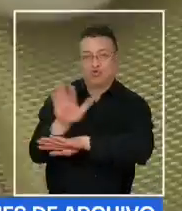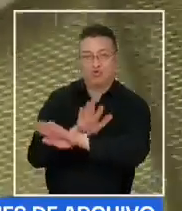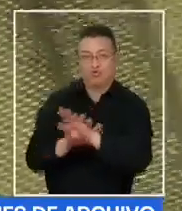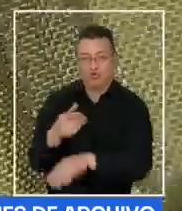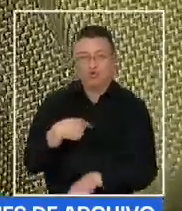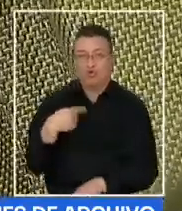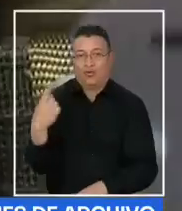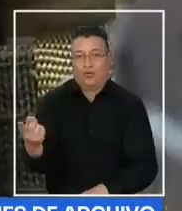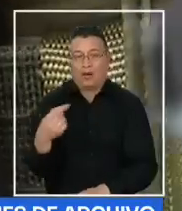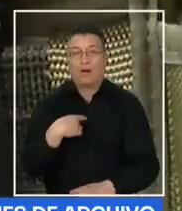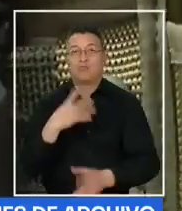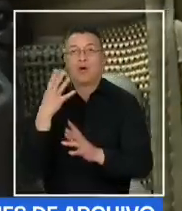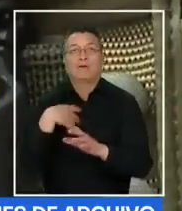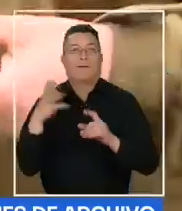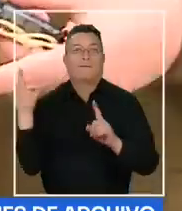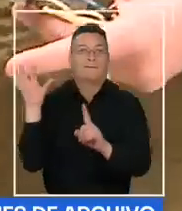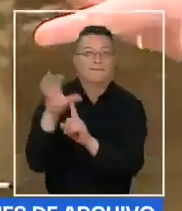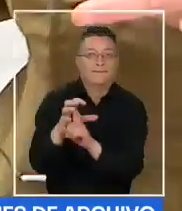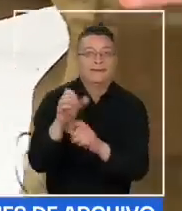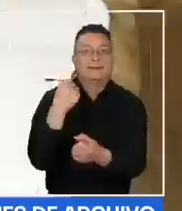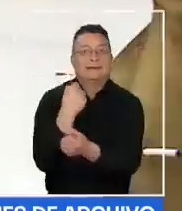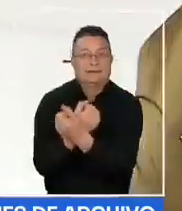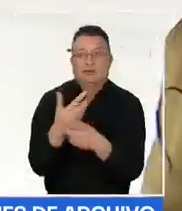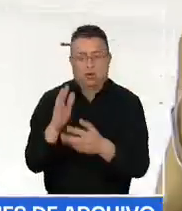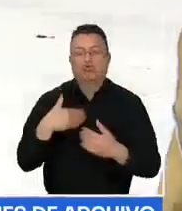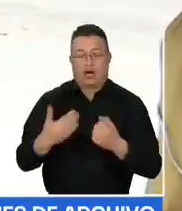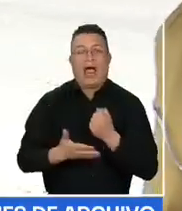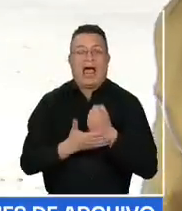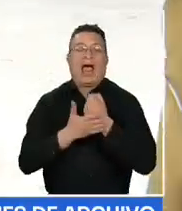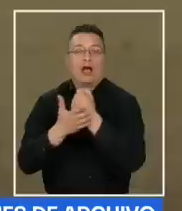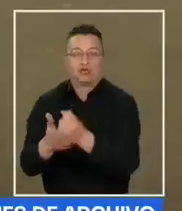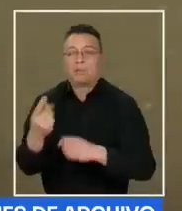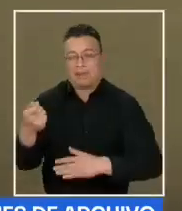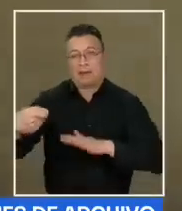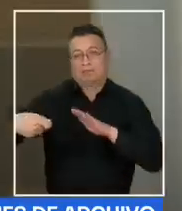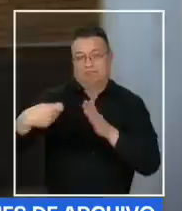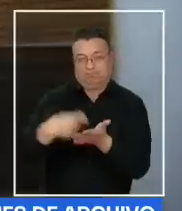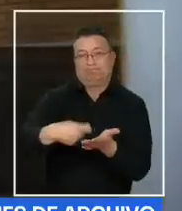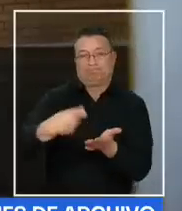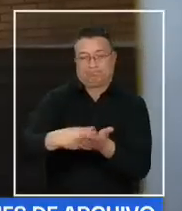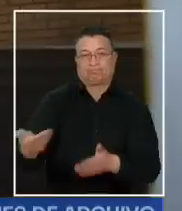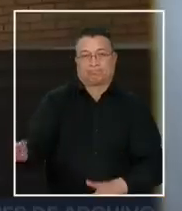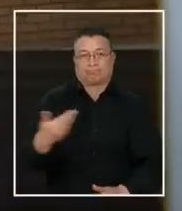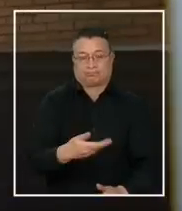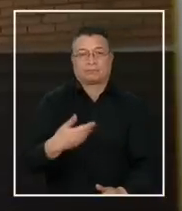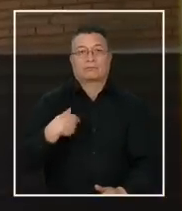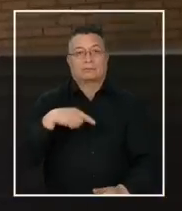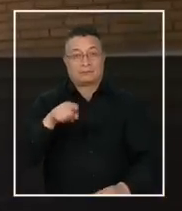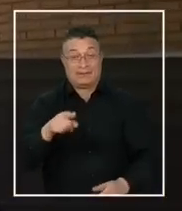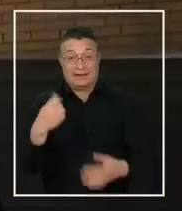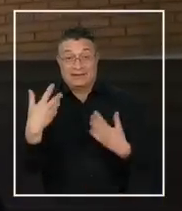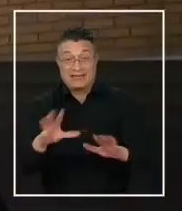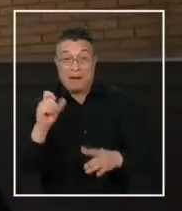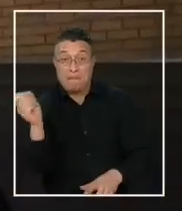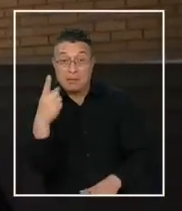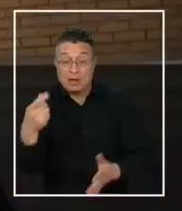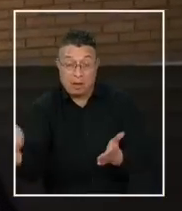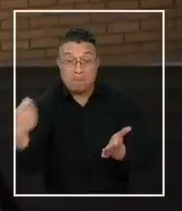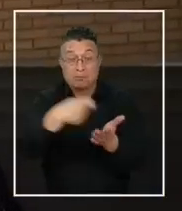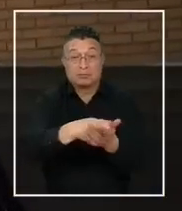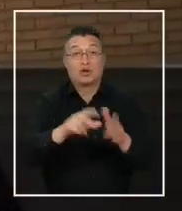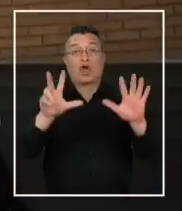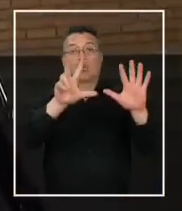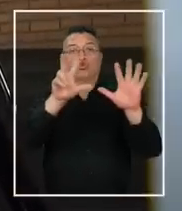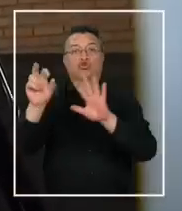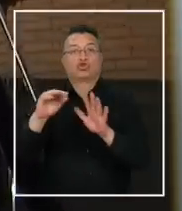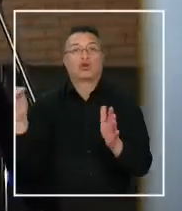contra de la acción policial o bandas delictuales, a cambio de pagos continuos, debiendo realizarse el primero de estos por la suma